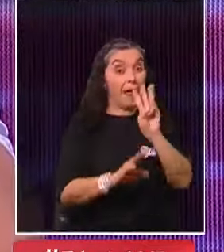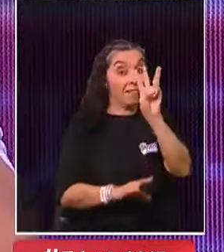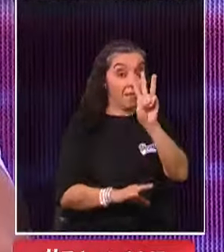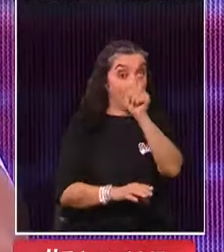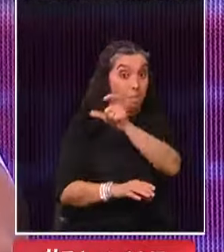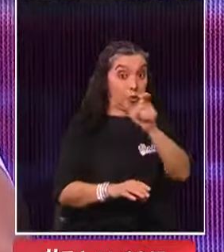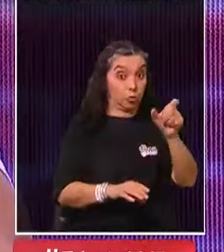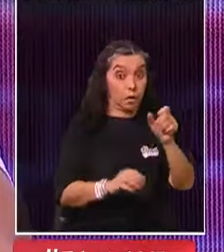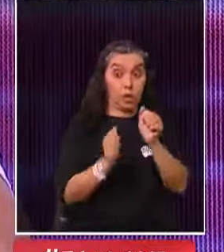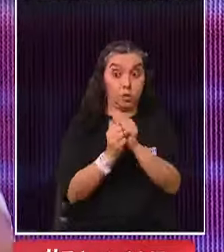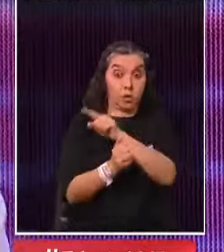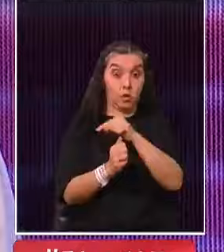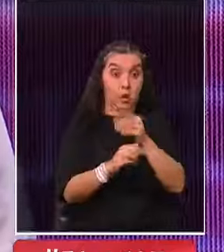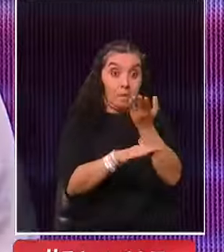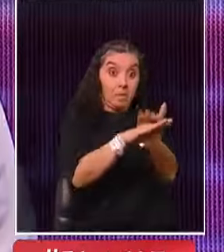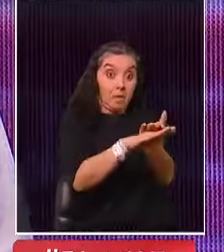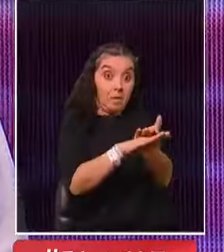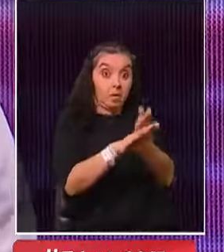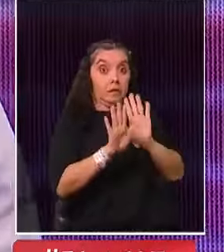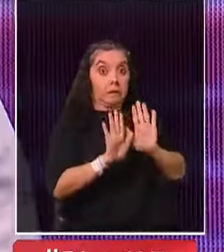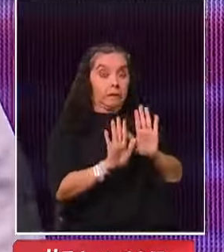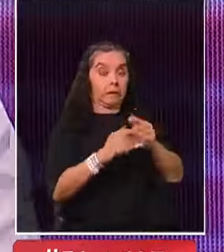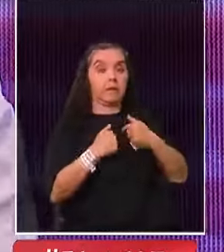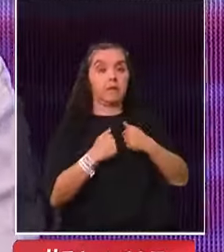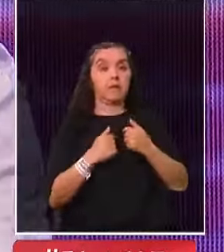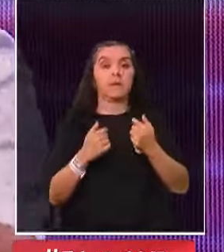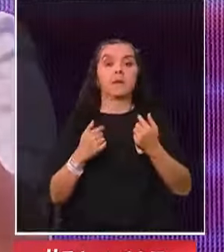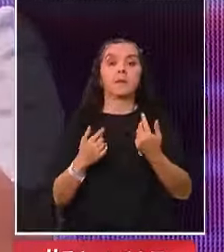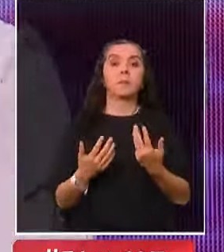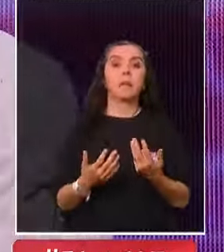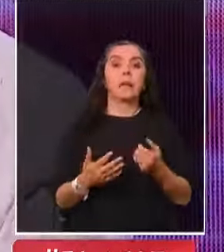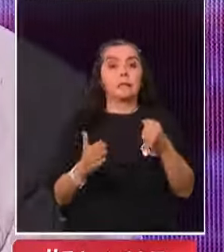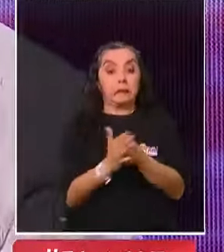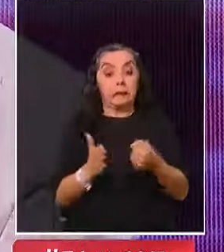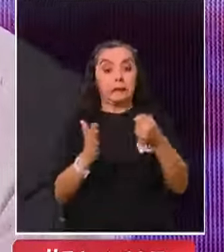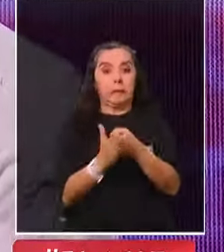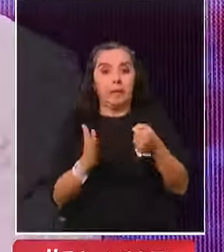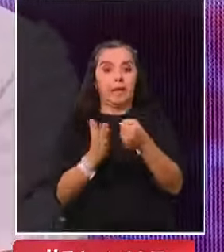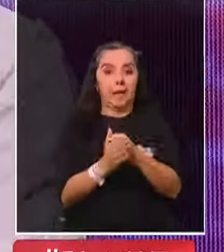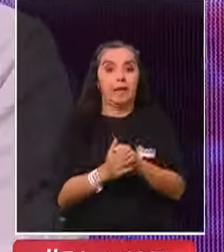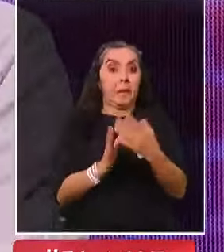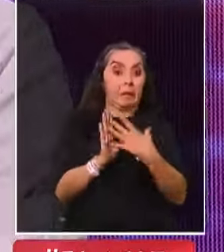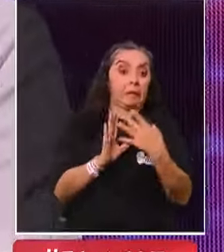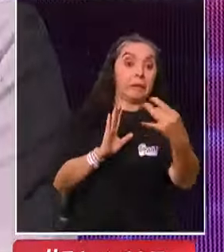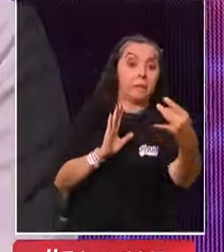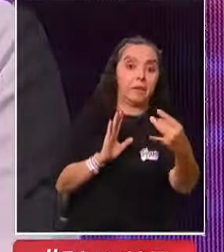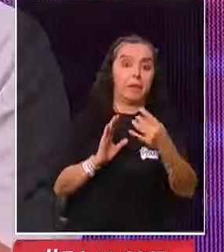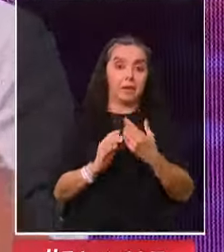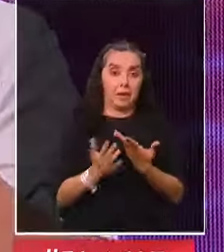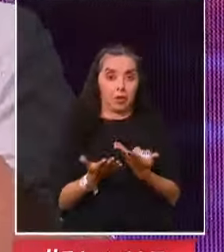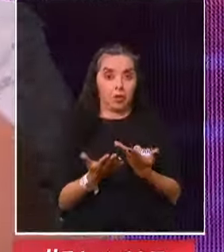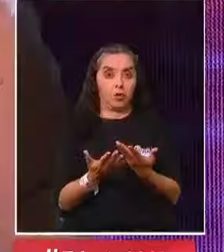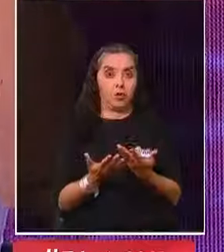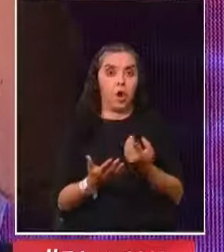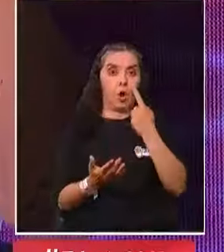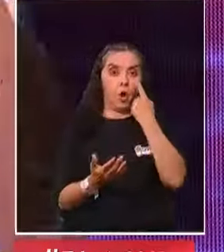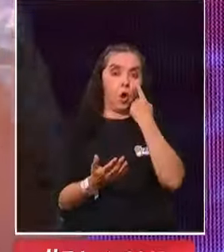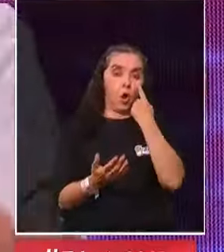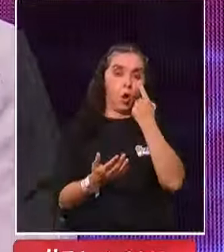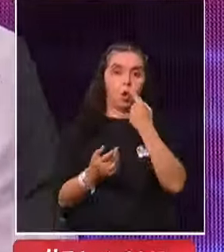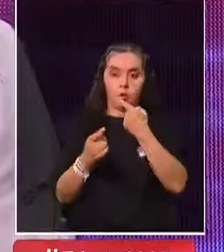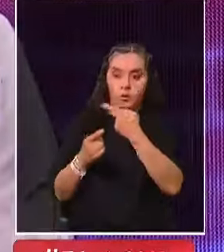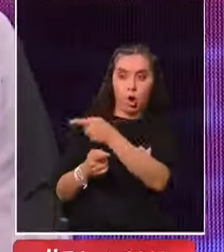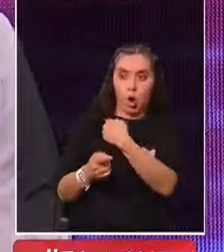postulando junto contigo. Entonces, para mí como, ya, oye, tengo que pelearla acá. Entonces, claro, y conocidos míos que también tienen muy alta